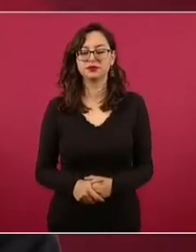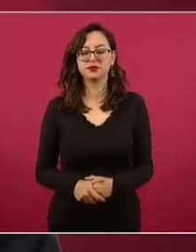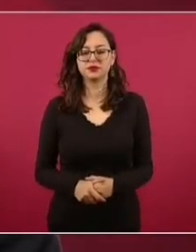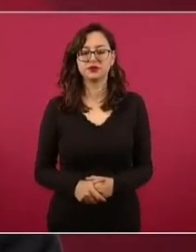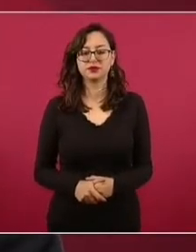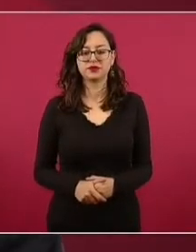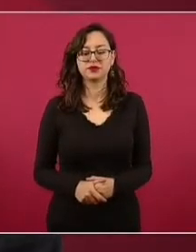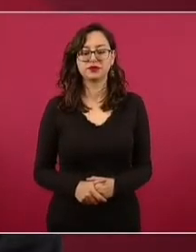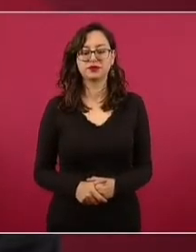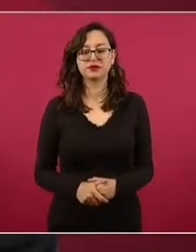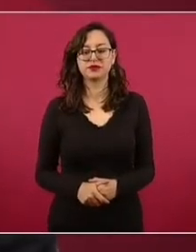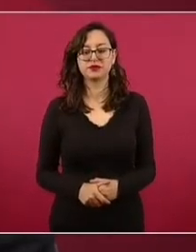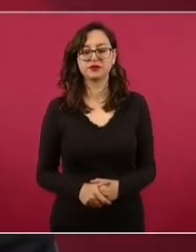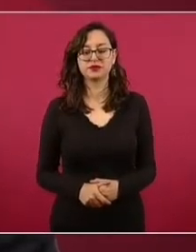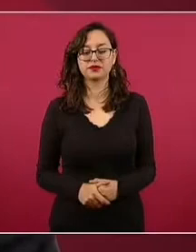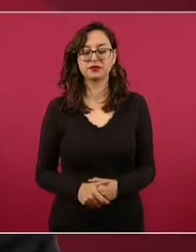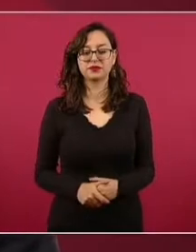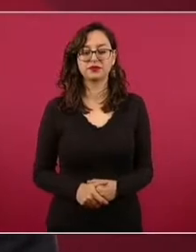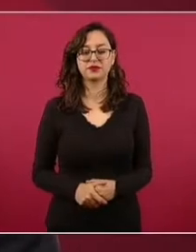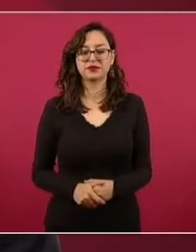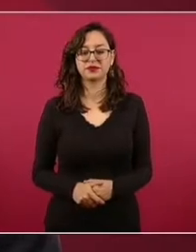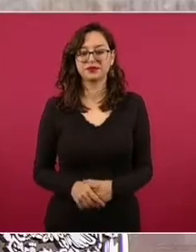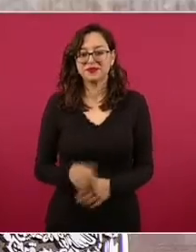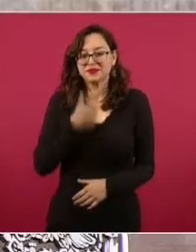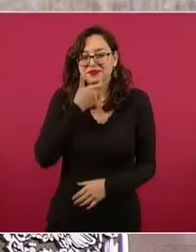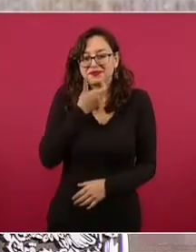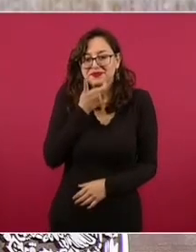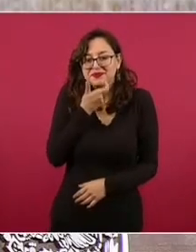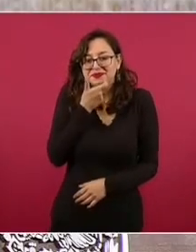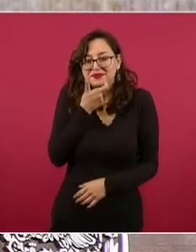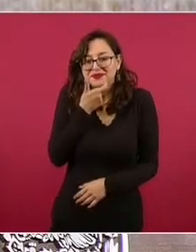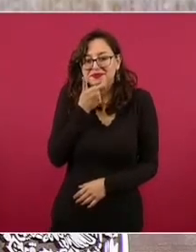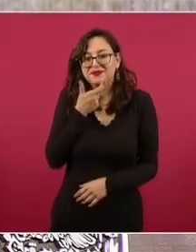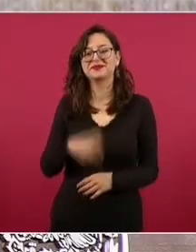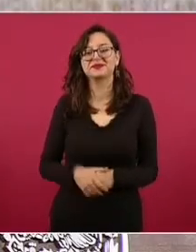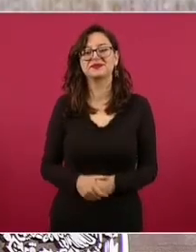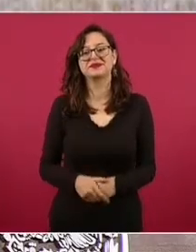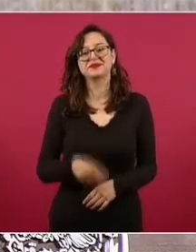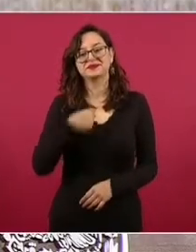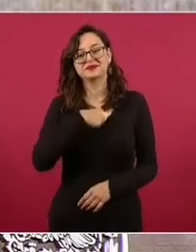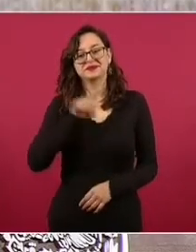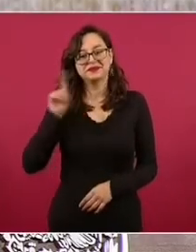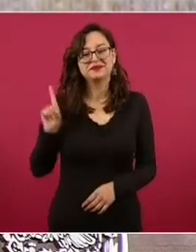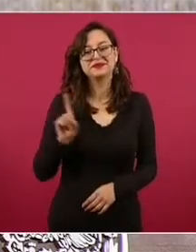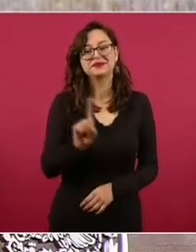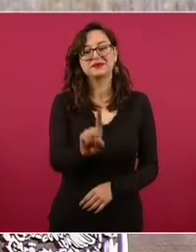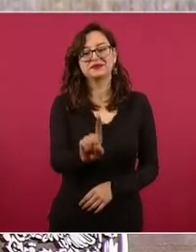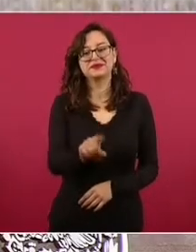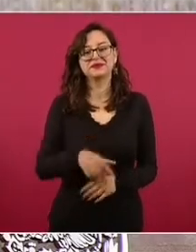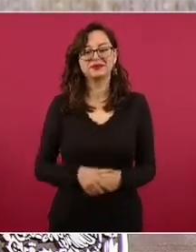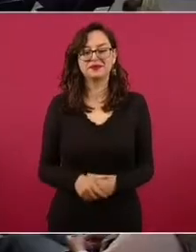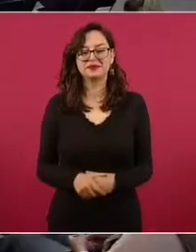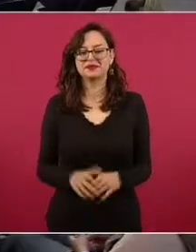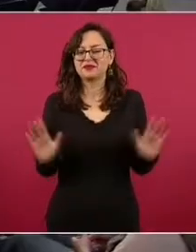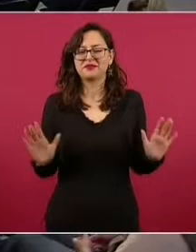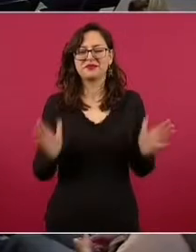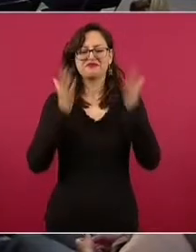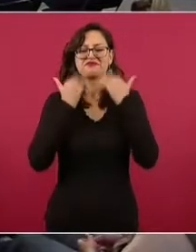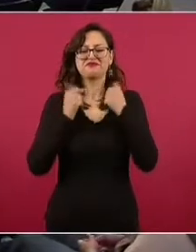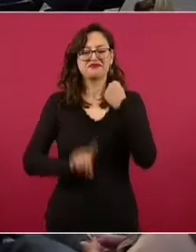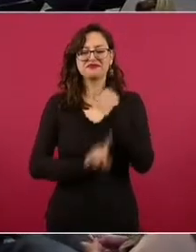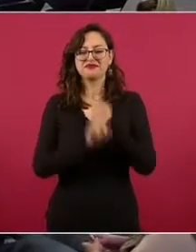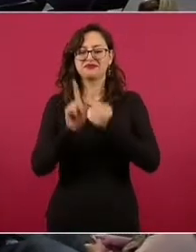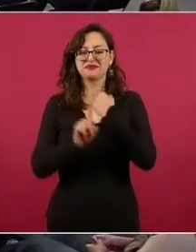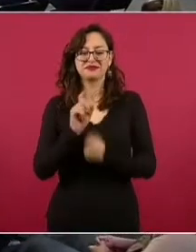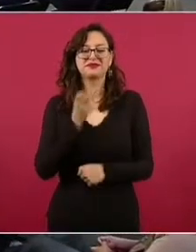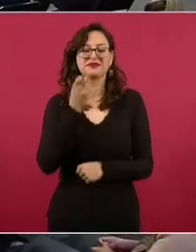Y ya se ríen y ya pasé, sin problema. Eso hablando de